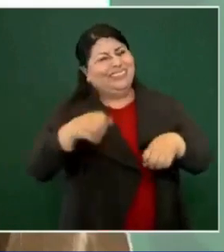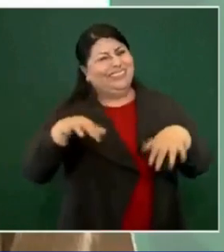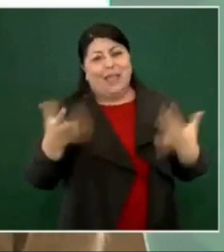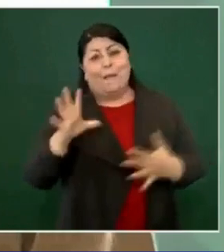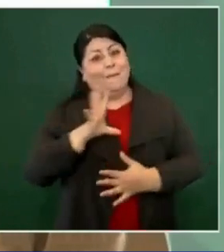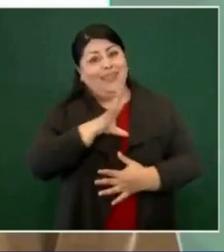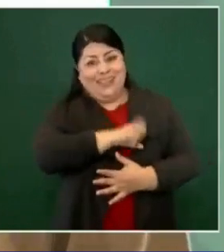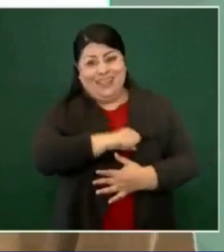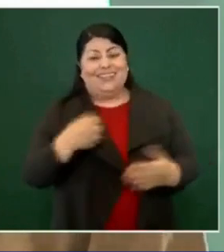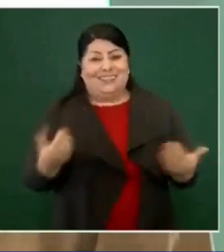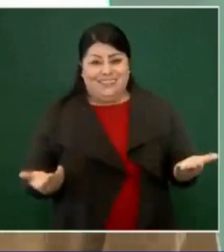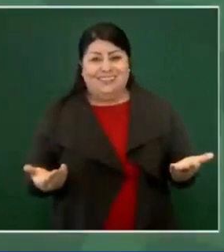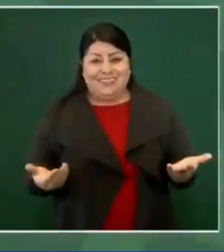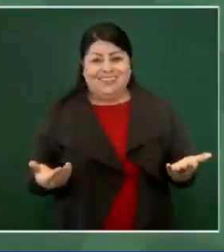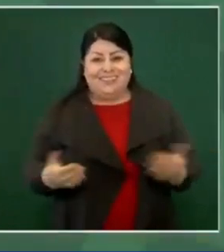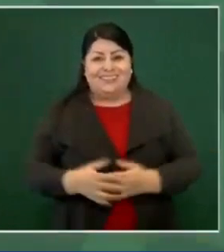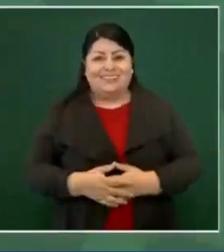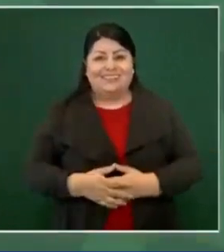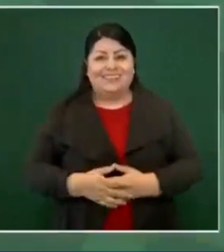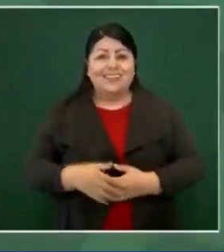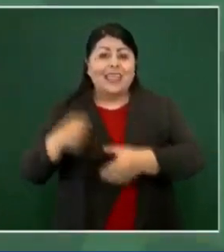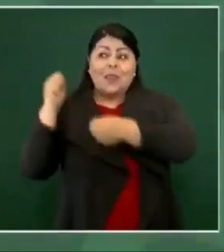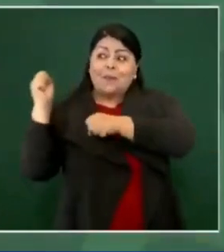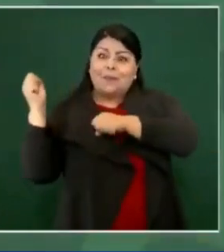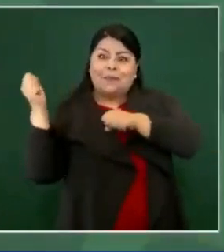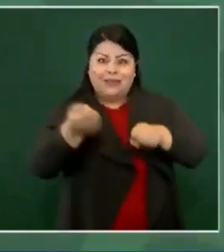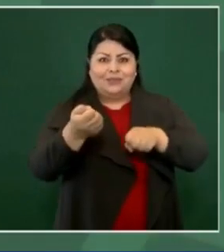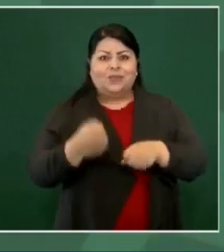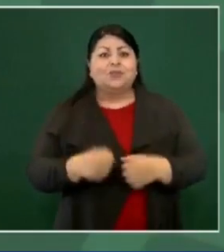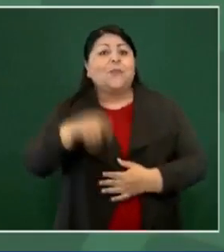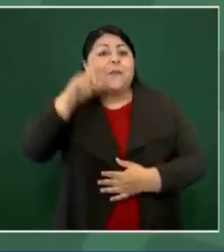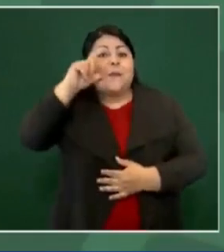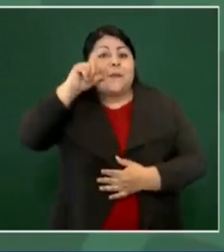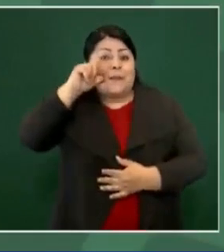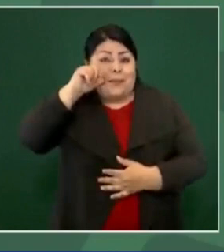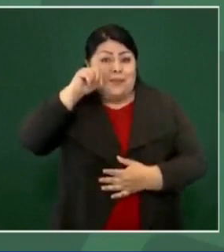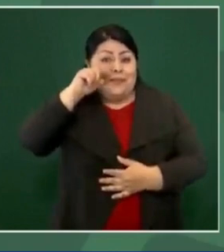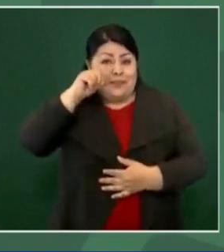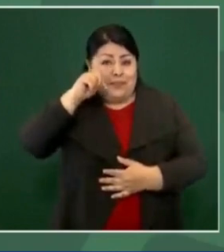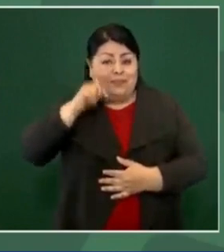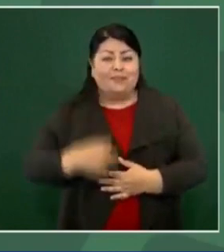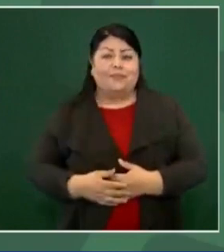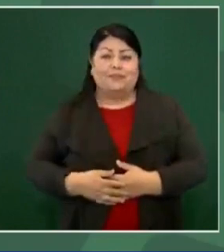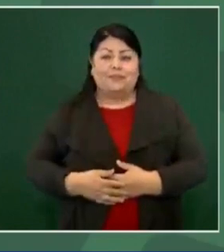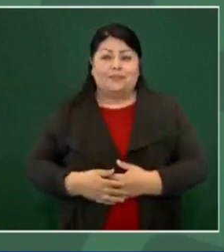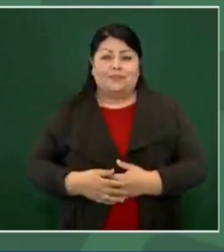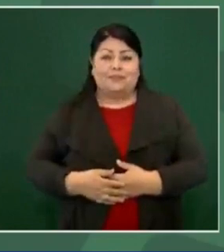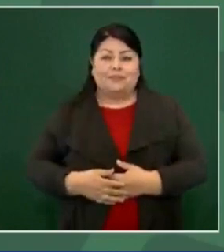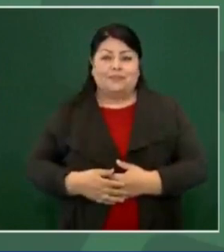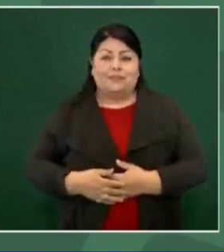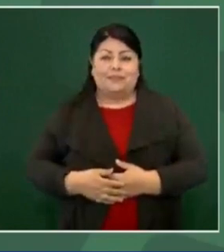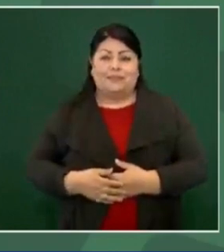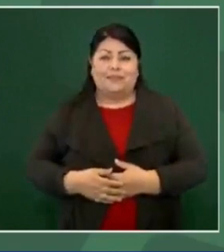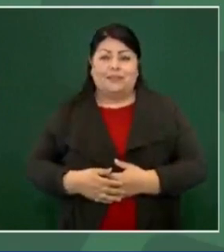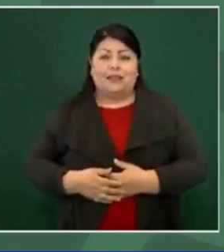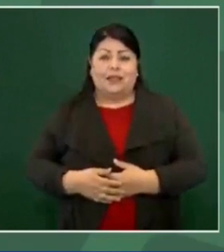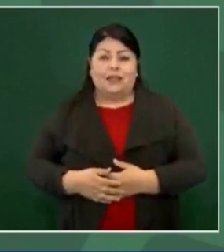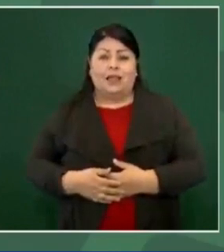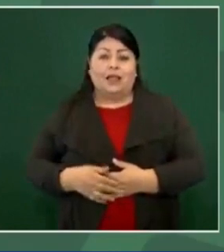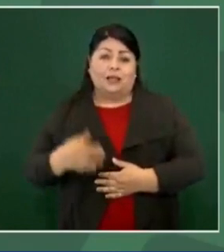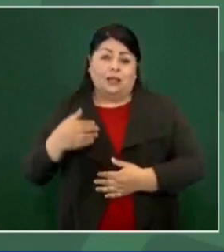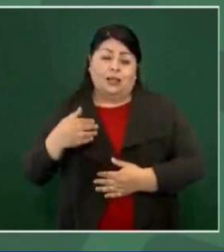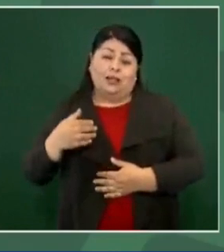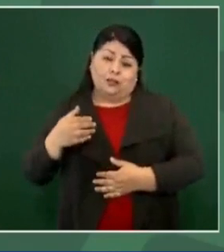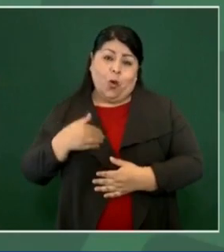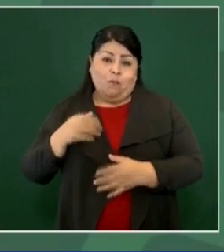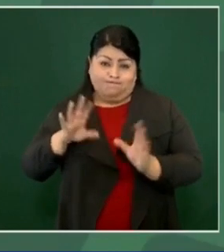Vamos a estar mañana en ese retiro, agradecerle